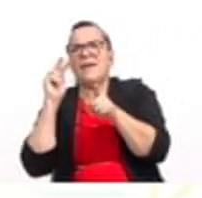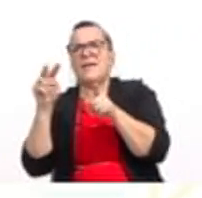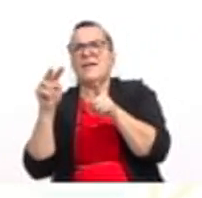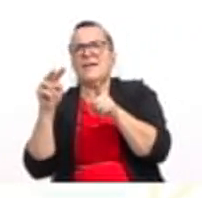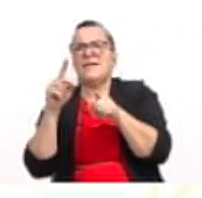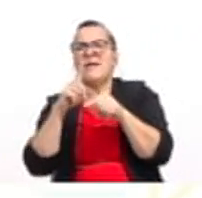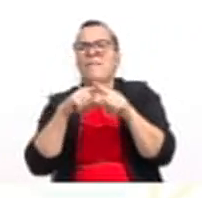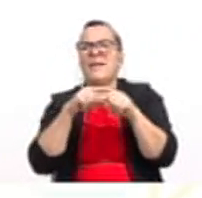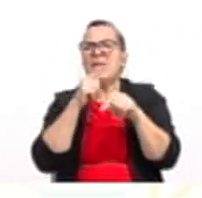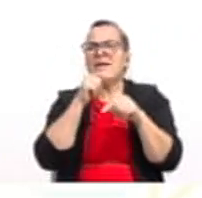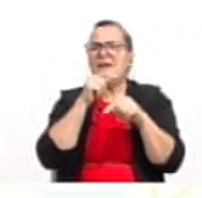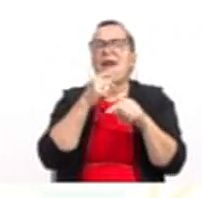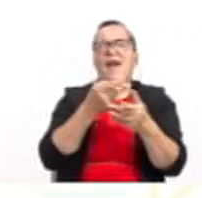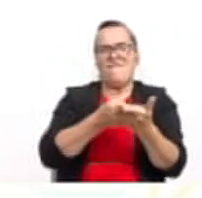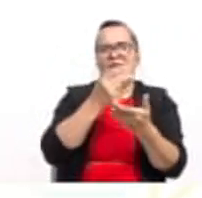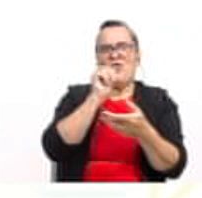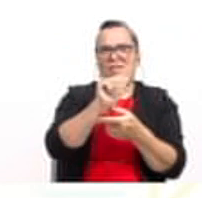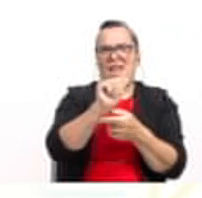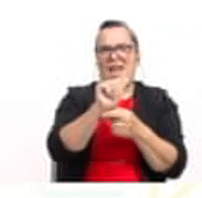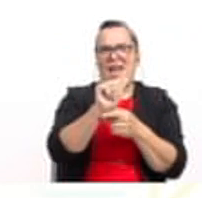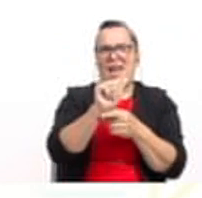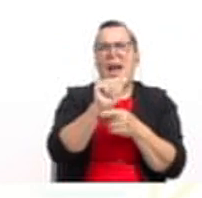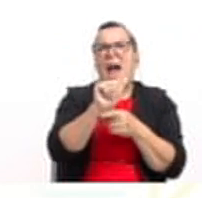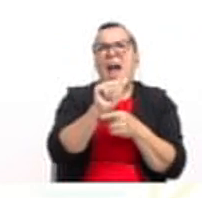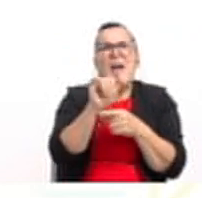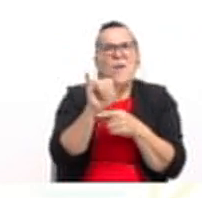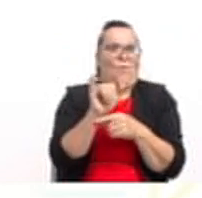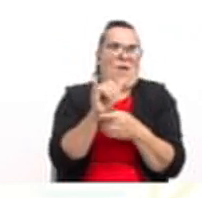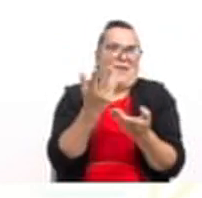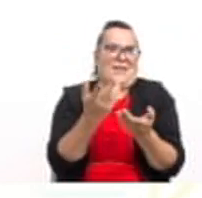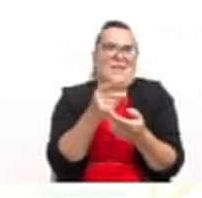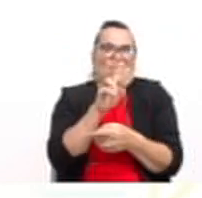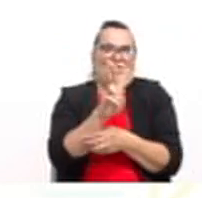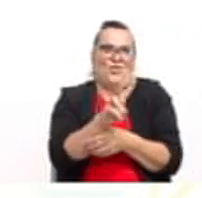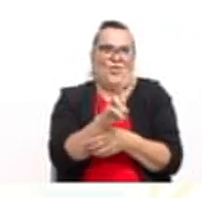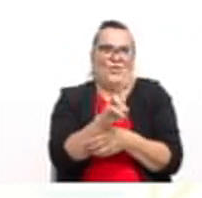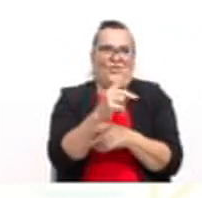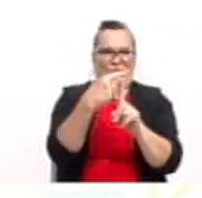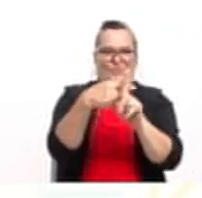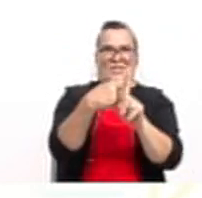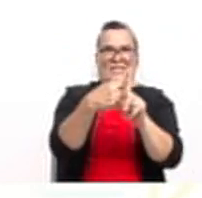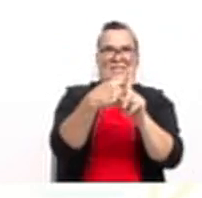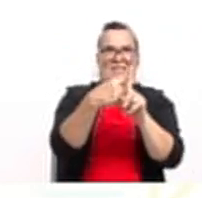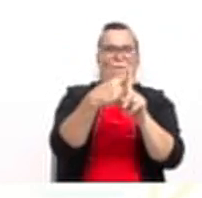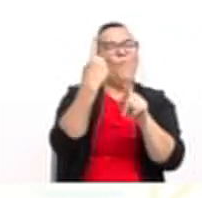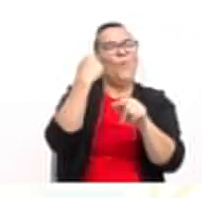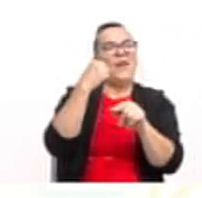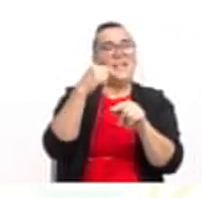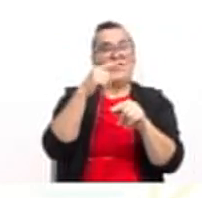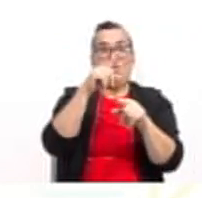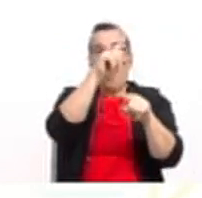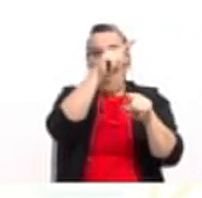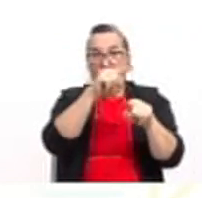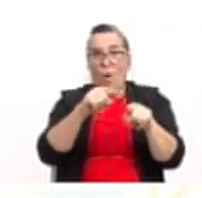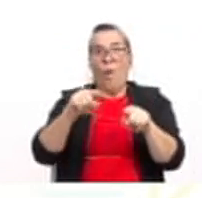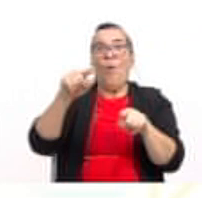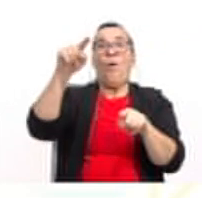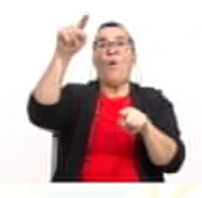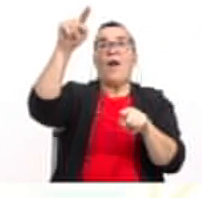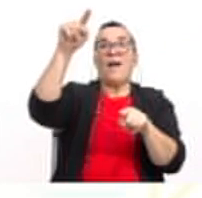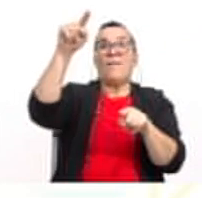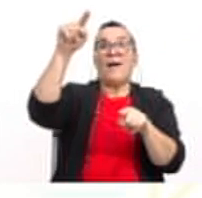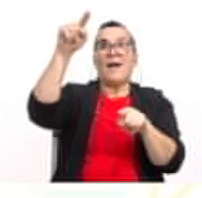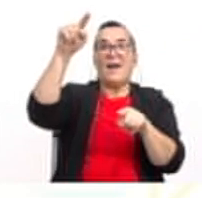Muy bien, del valor de a. ¿Y cuál es el valor de a? El valor de a es 2. Por lo tanto, esta parábola es